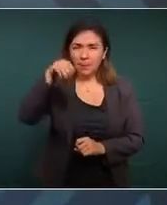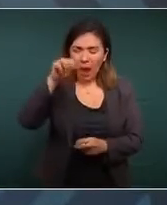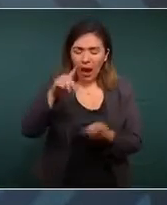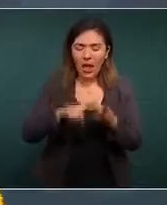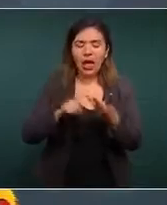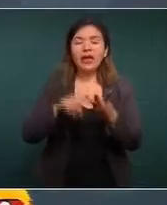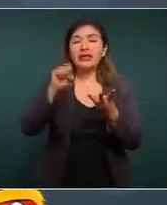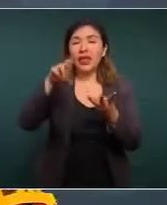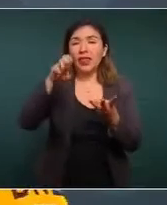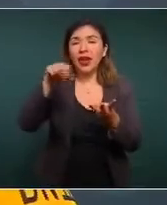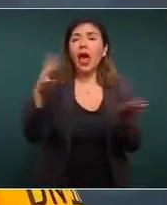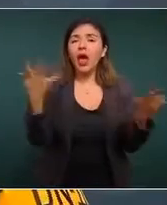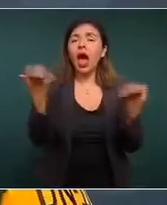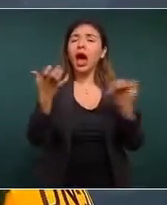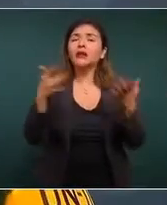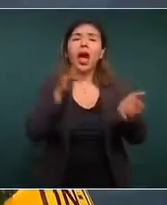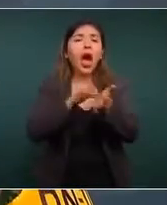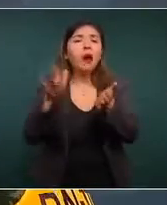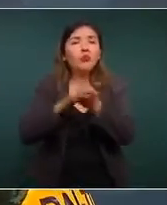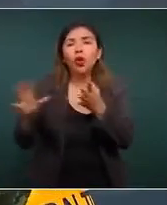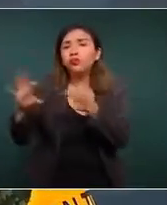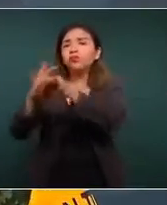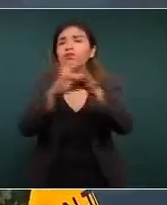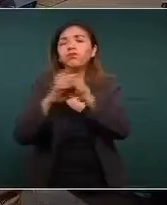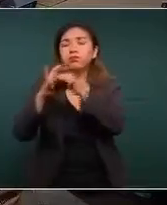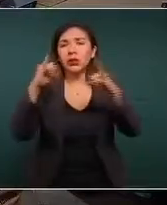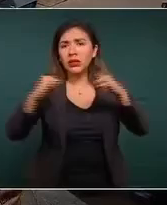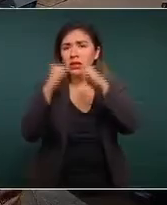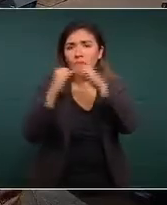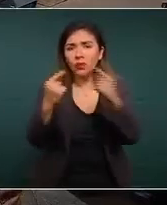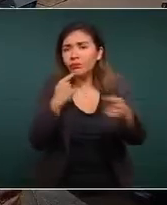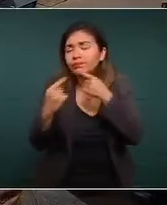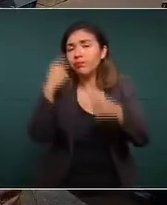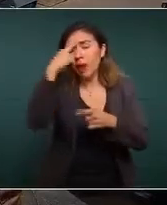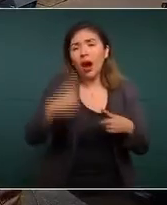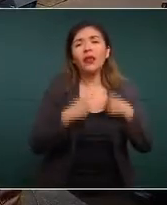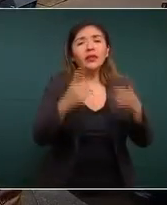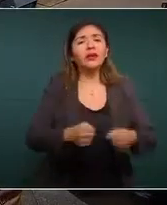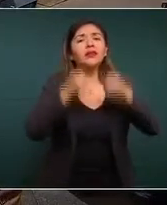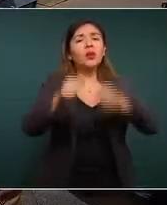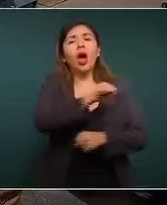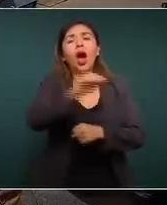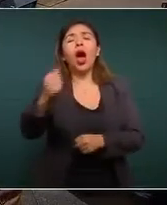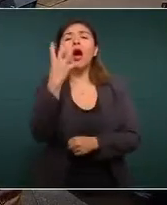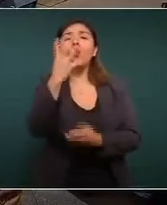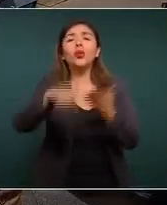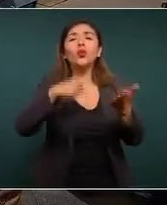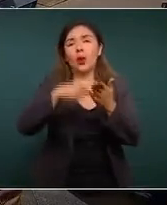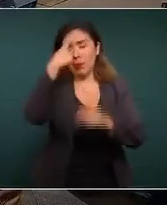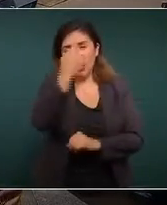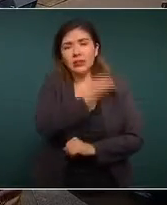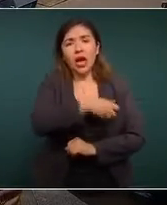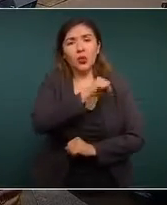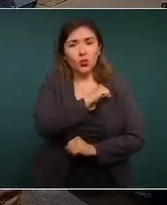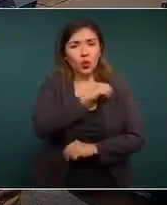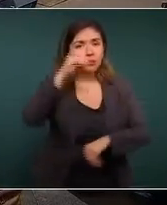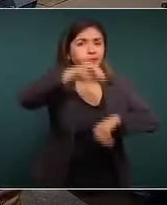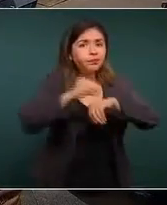SEDENA han realizado un apoyo interinstitucional, dando seguridad a cuatro instalaciones sanitarias,